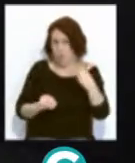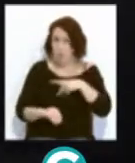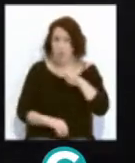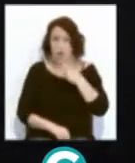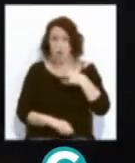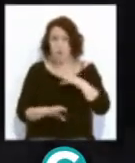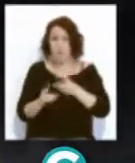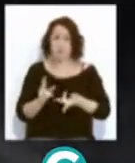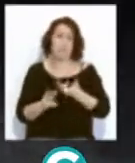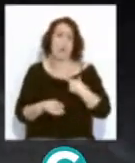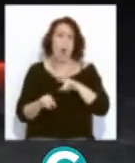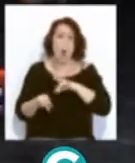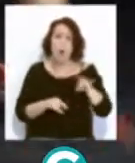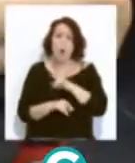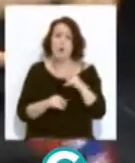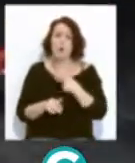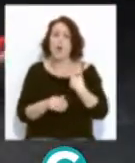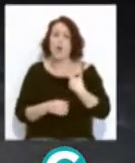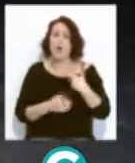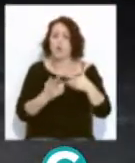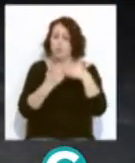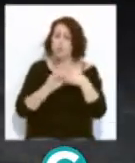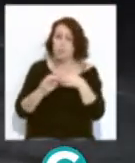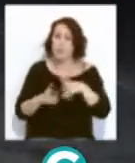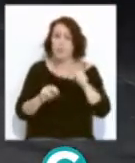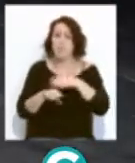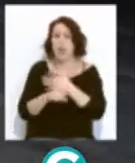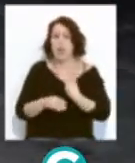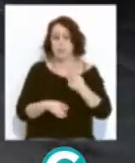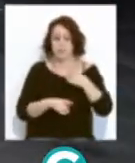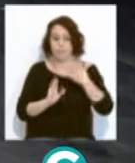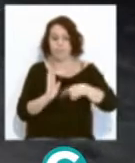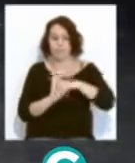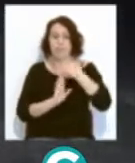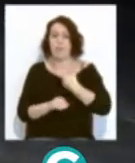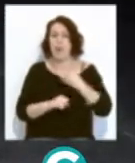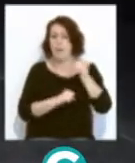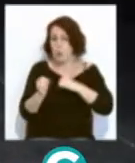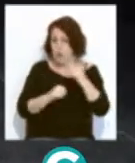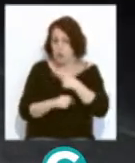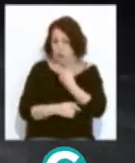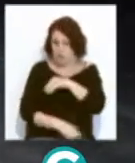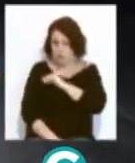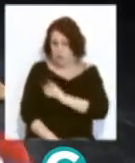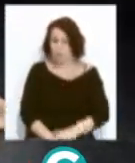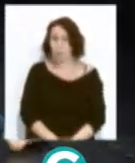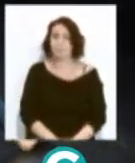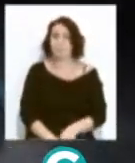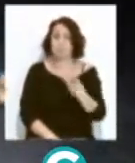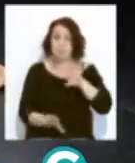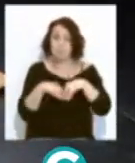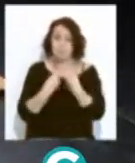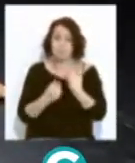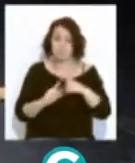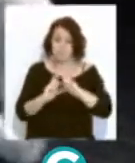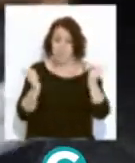todas las luchas para clasificarse al campeonato de España. En total, el equipo